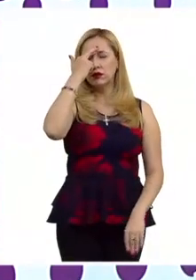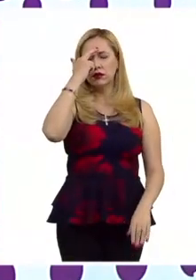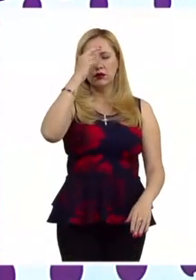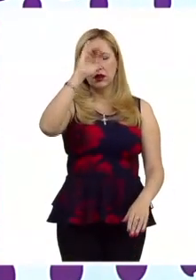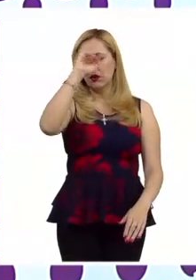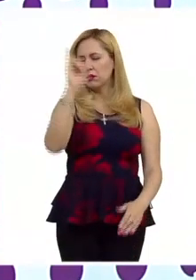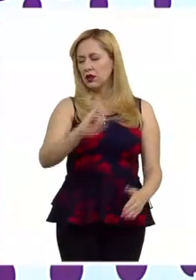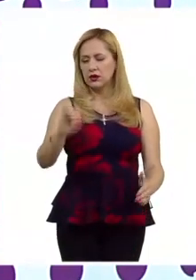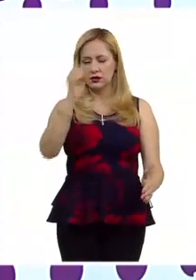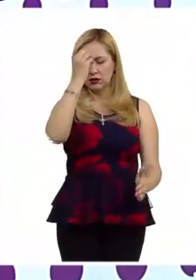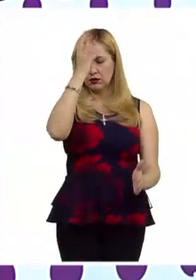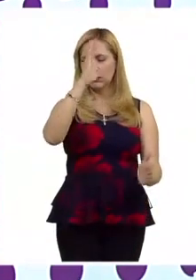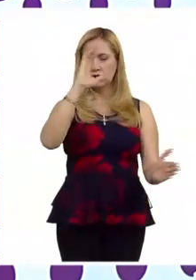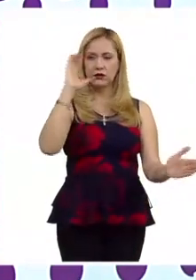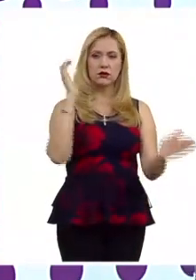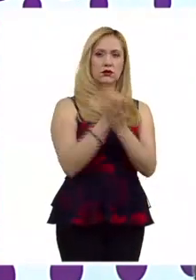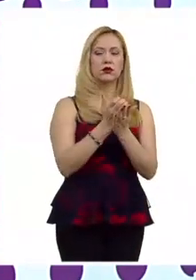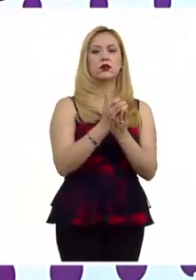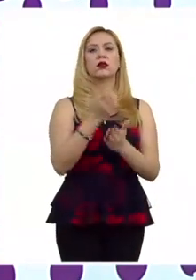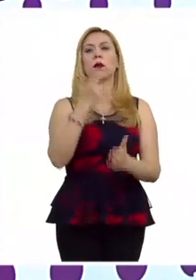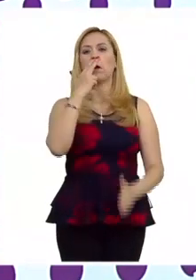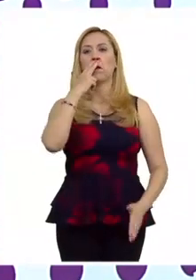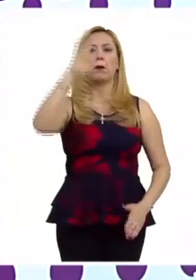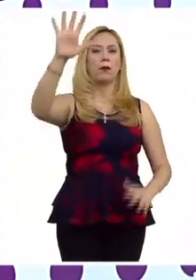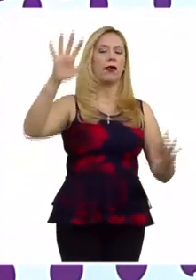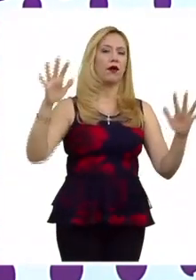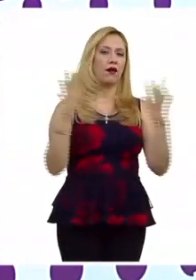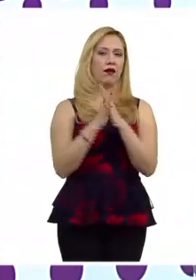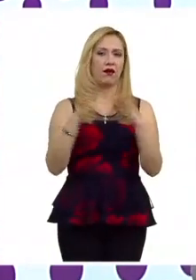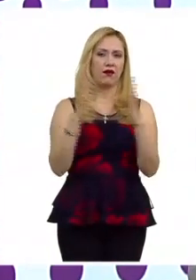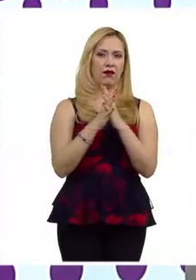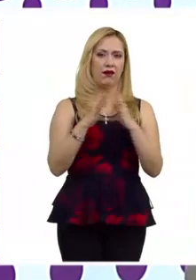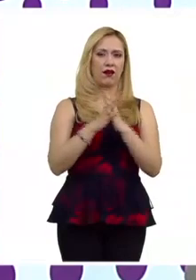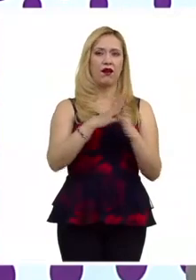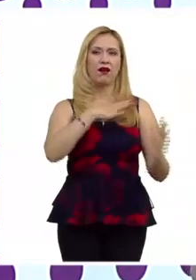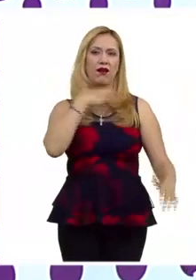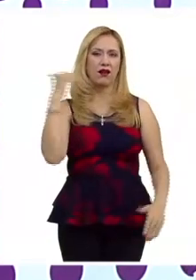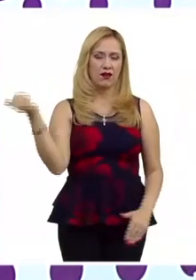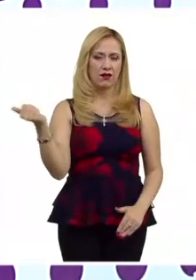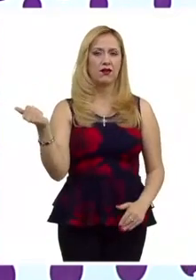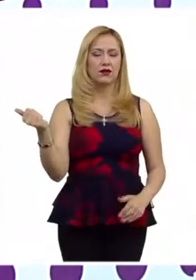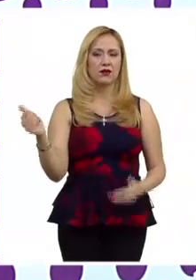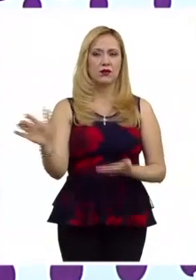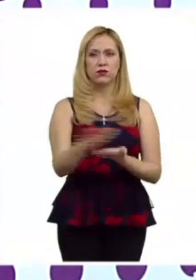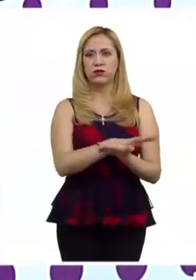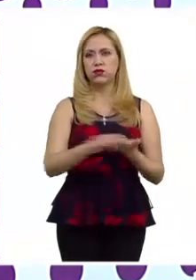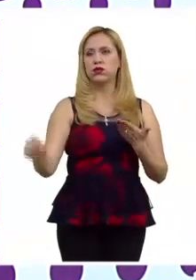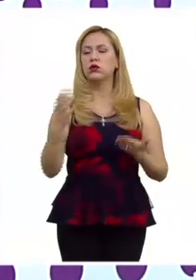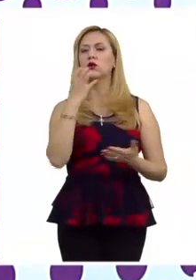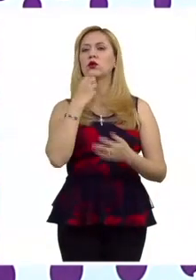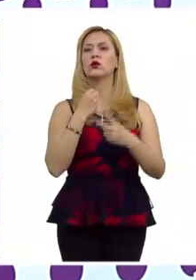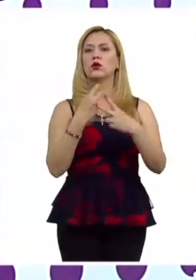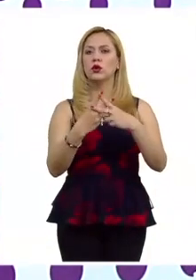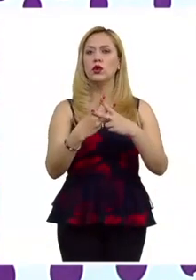es en ese contexto que se comienza a configurar. Después vienen los 60, los 70, las luchas anticoloniales,